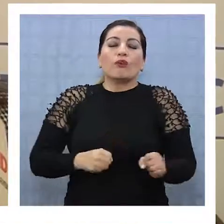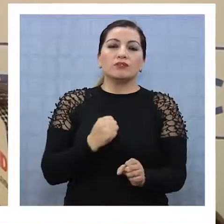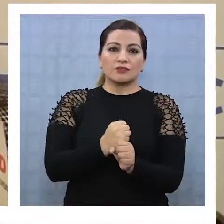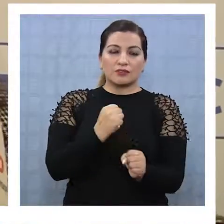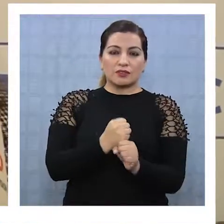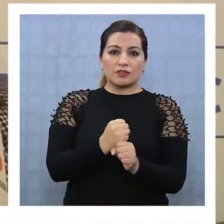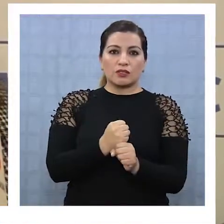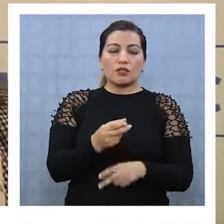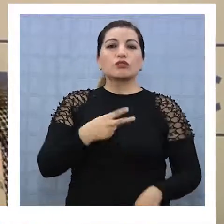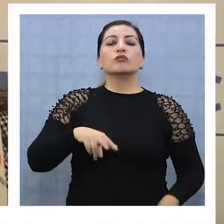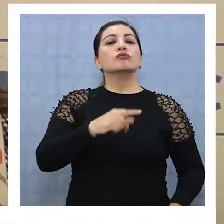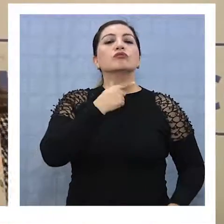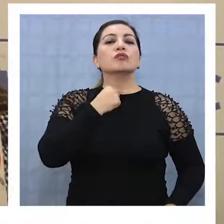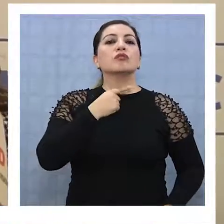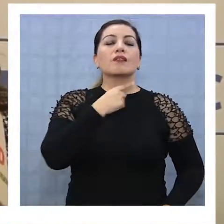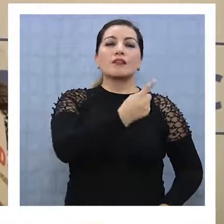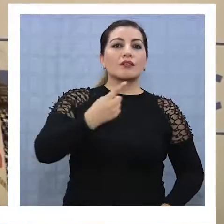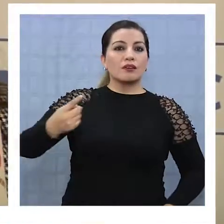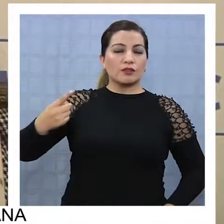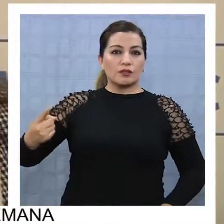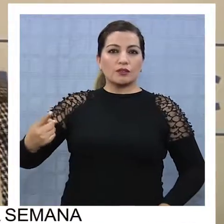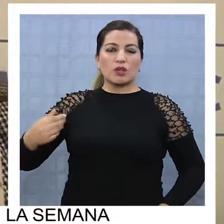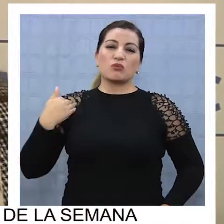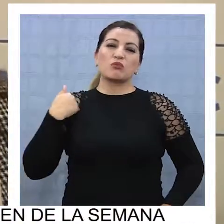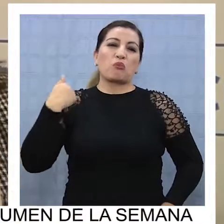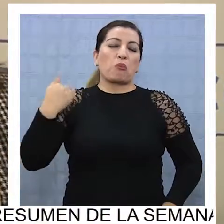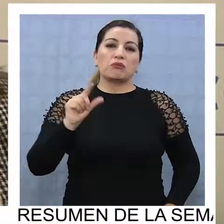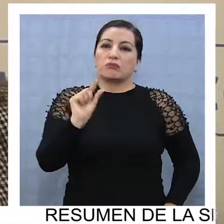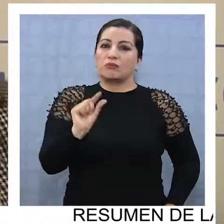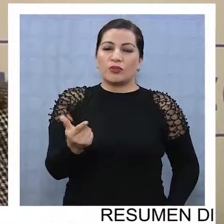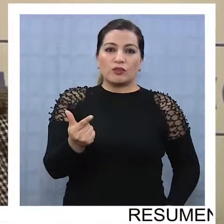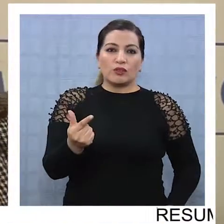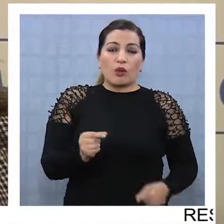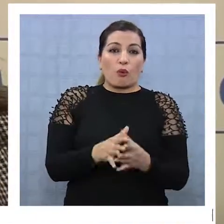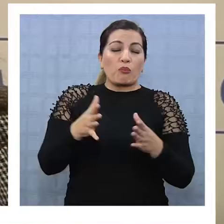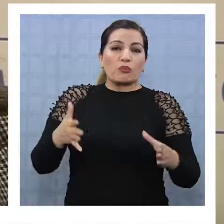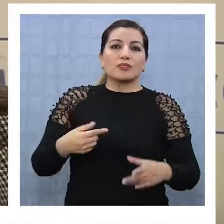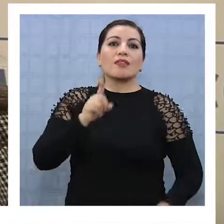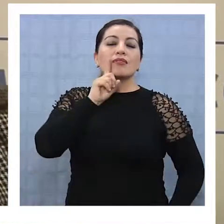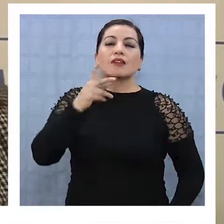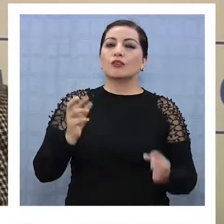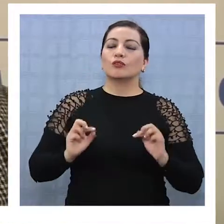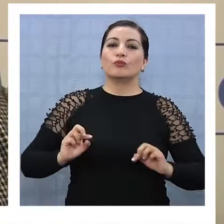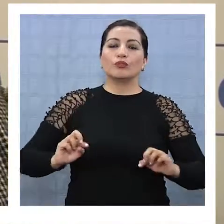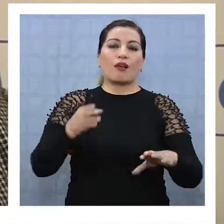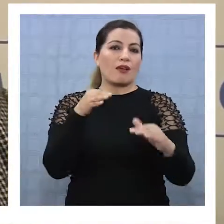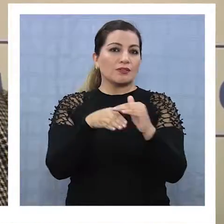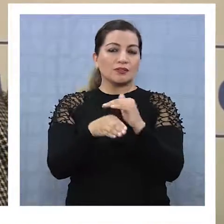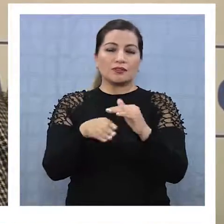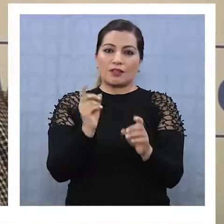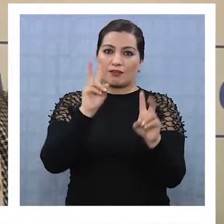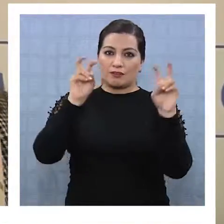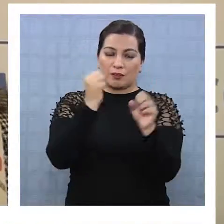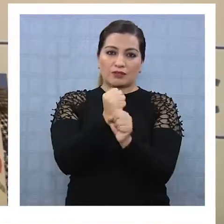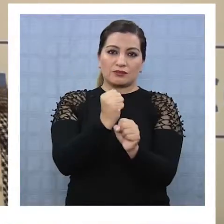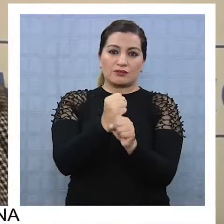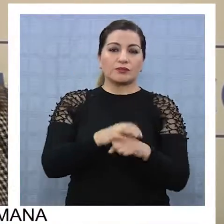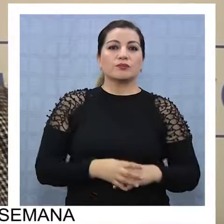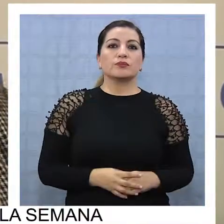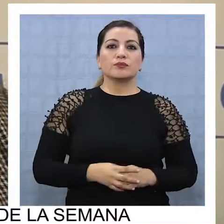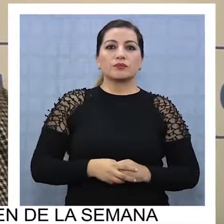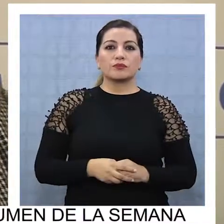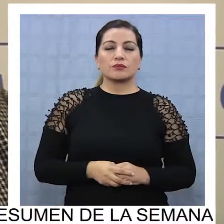inhabilitantes para el mundo laboral y lo que buscamos es que cada una de ellas, no importa que sean pocas o muchas, tengan la posibilidad de acceder al mercado